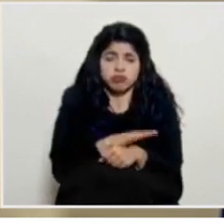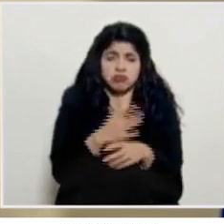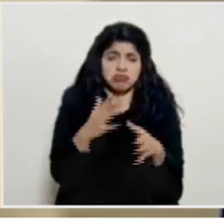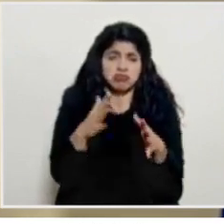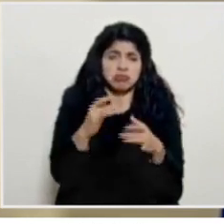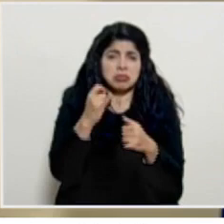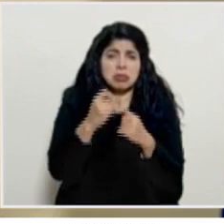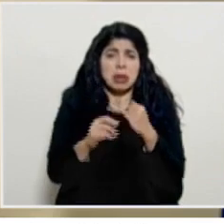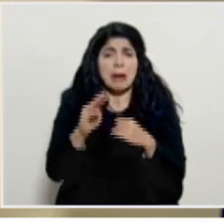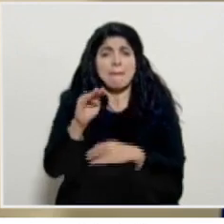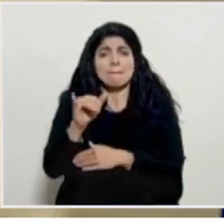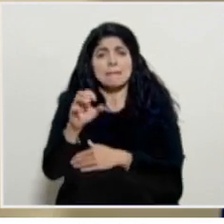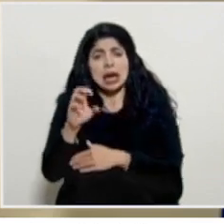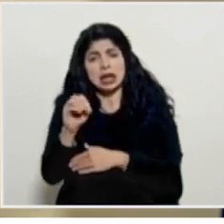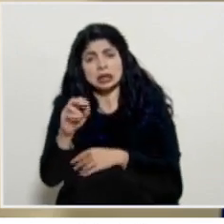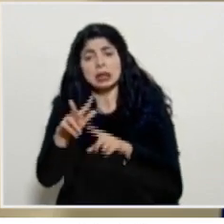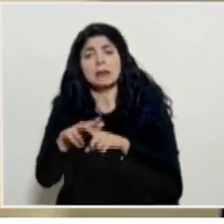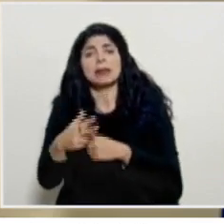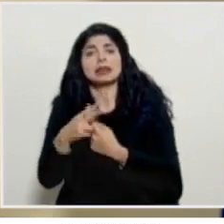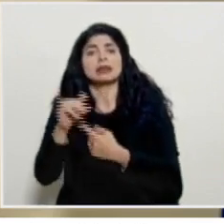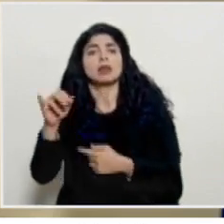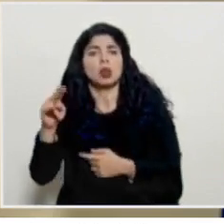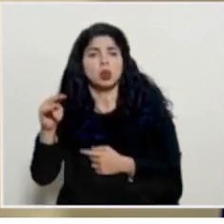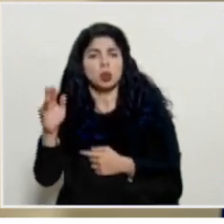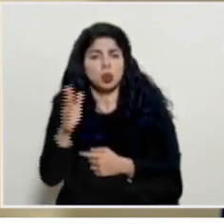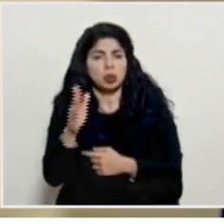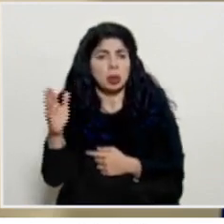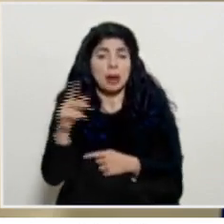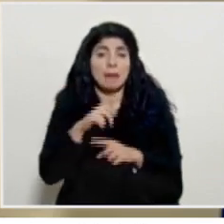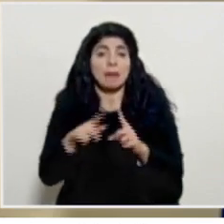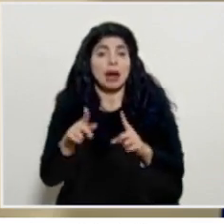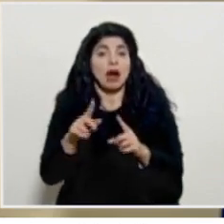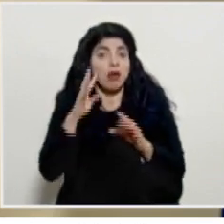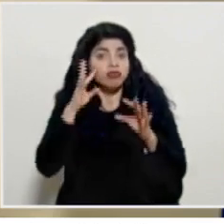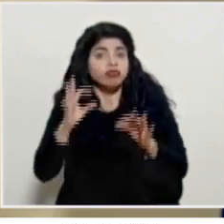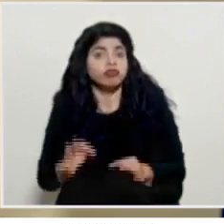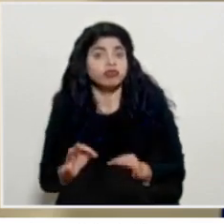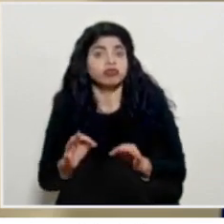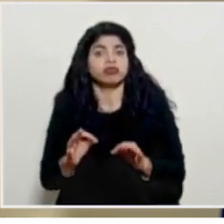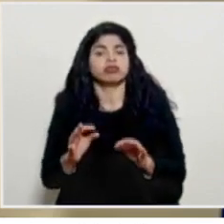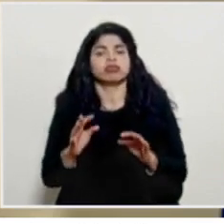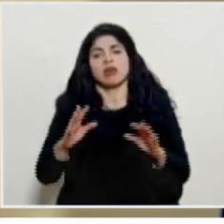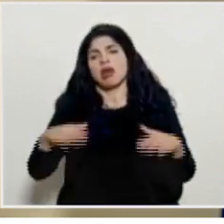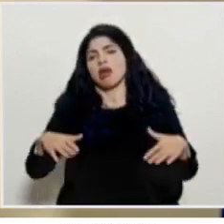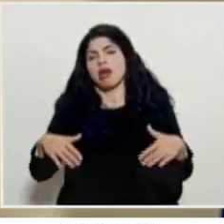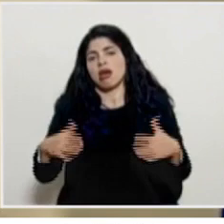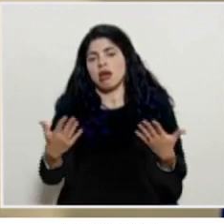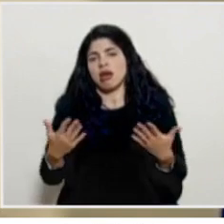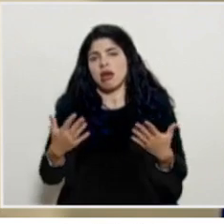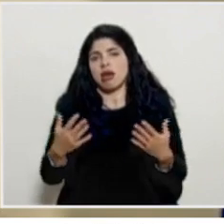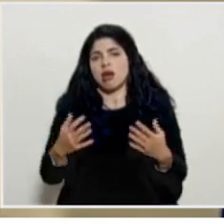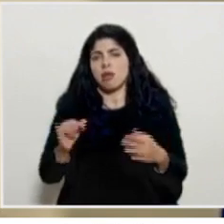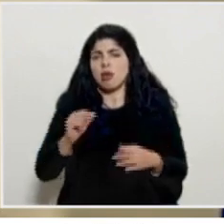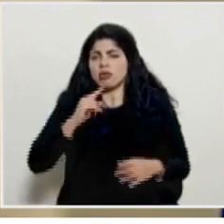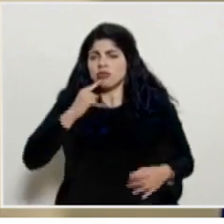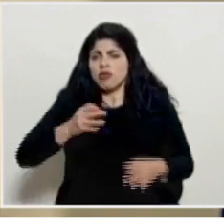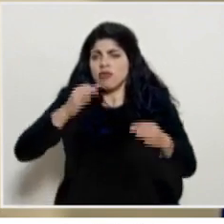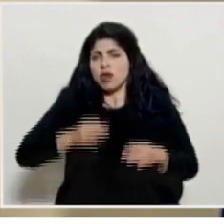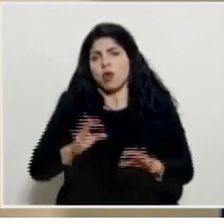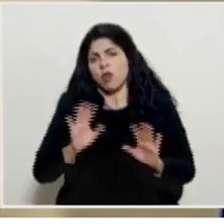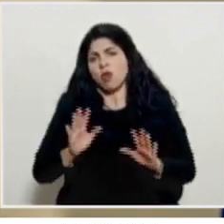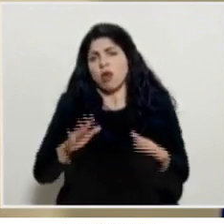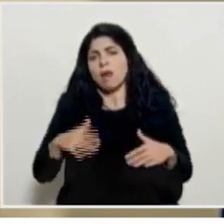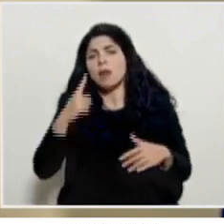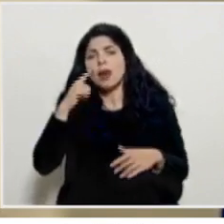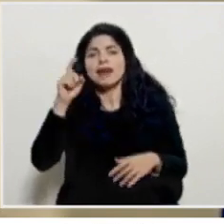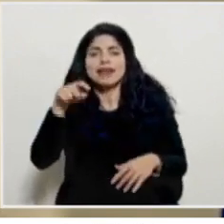finalizando mayo empezando junio pero eso como le digo no podemos tampoco ponerlo ya absolutamente ver una realidad porque igual